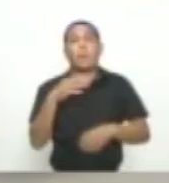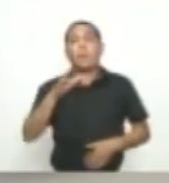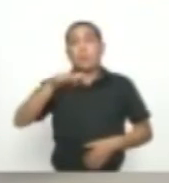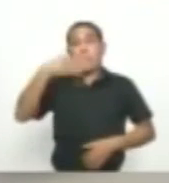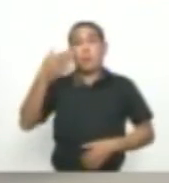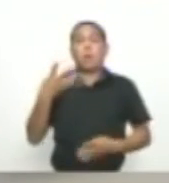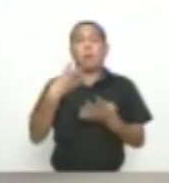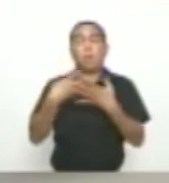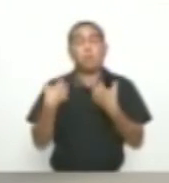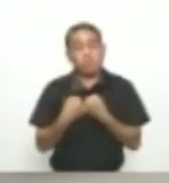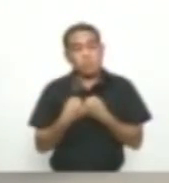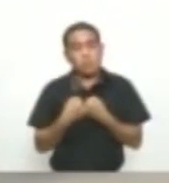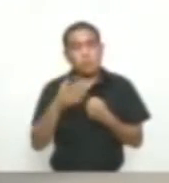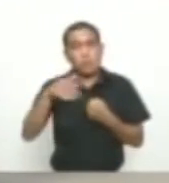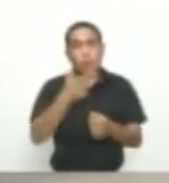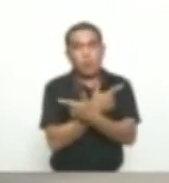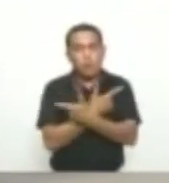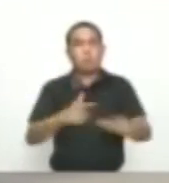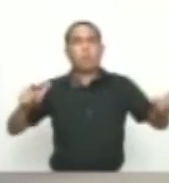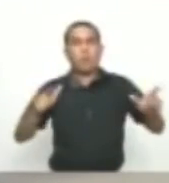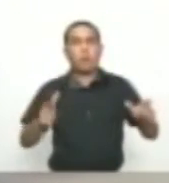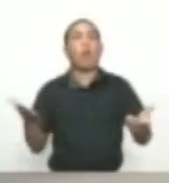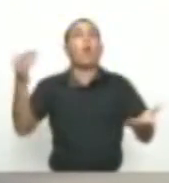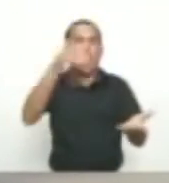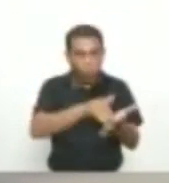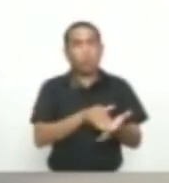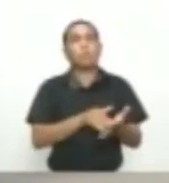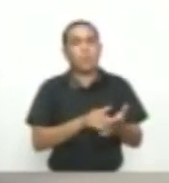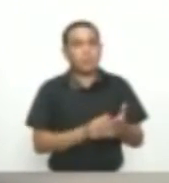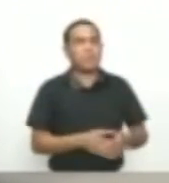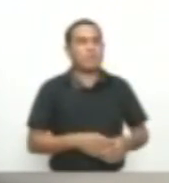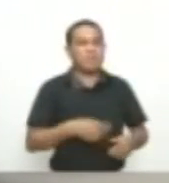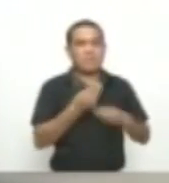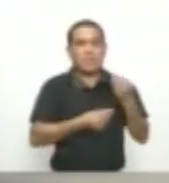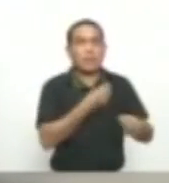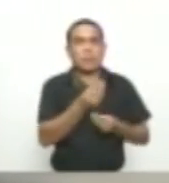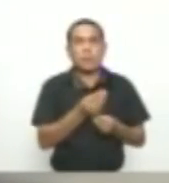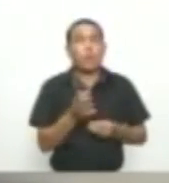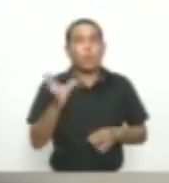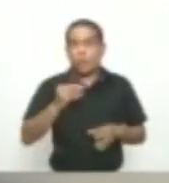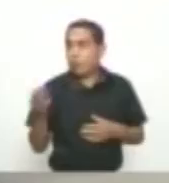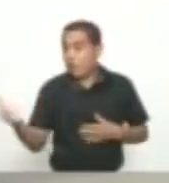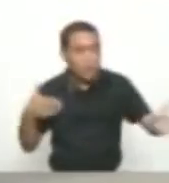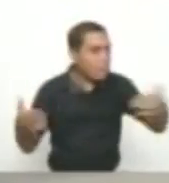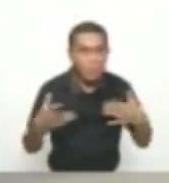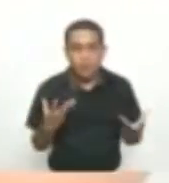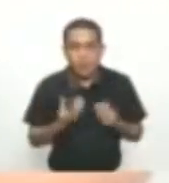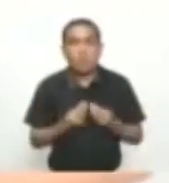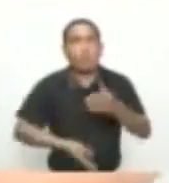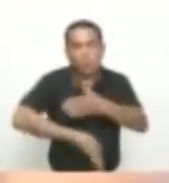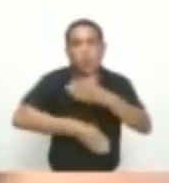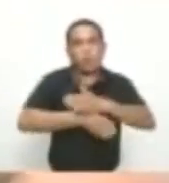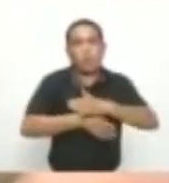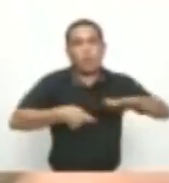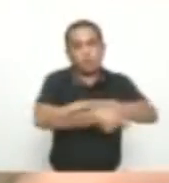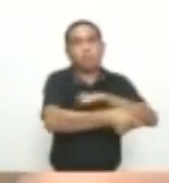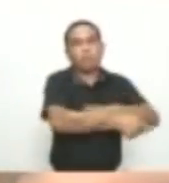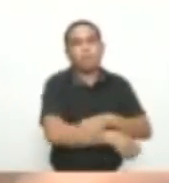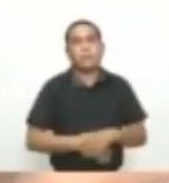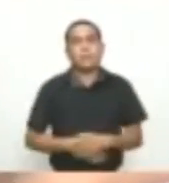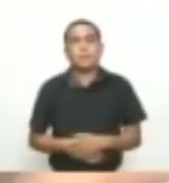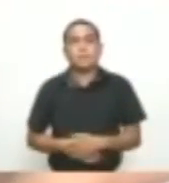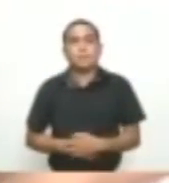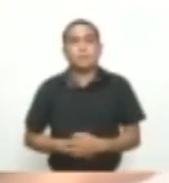cárcel Por tener nexos Con estructuras Dedicadas al crimen Organizado Se reagruparon Para continuar Delinquiendo Ellos operan